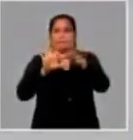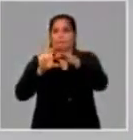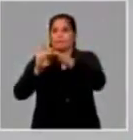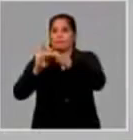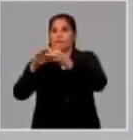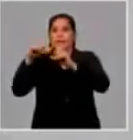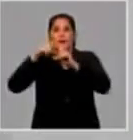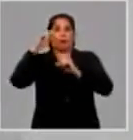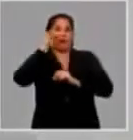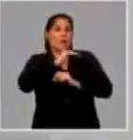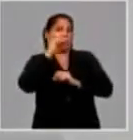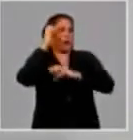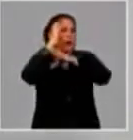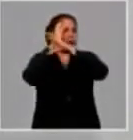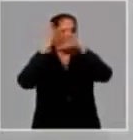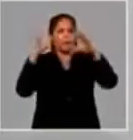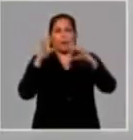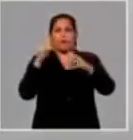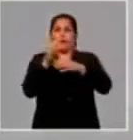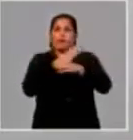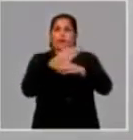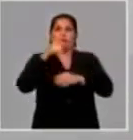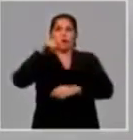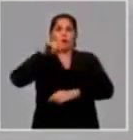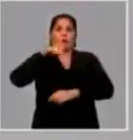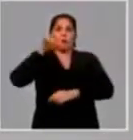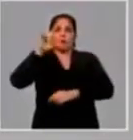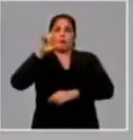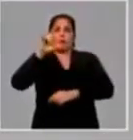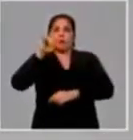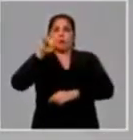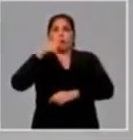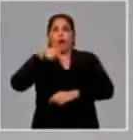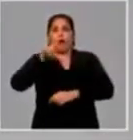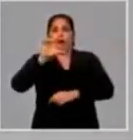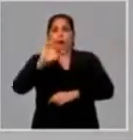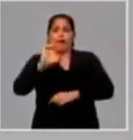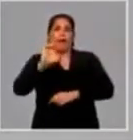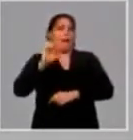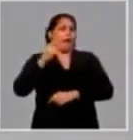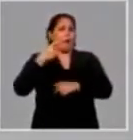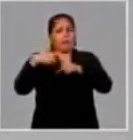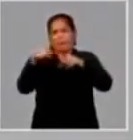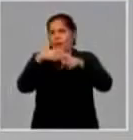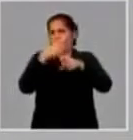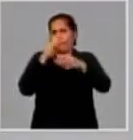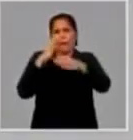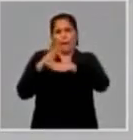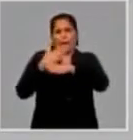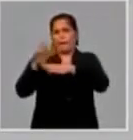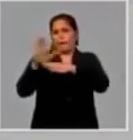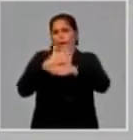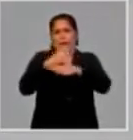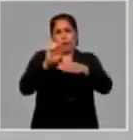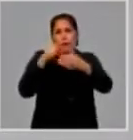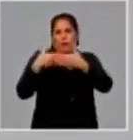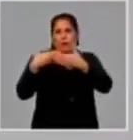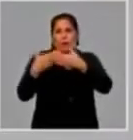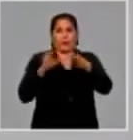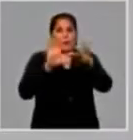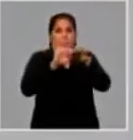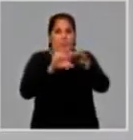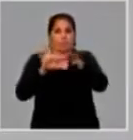investigaciones, dentro de ellos la Cujay, el CEICU, el CIRIL, el CIDEN, el ICICA y CIMER,